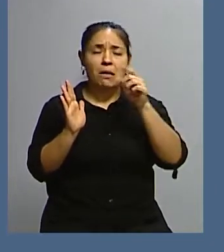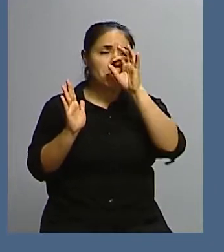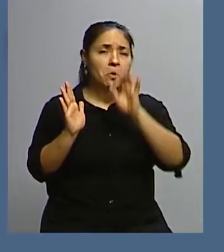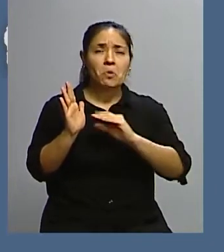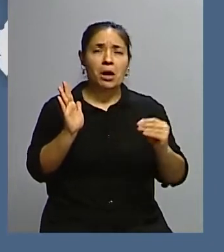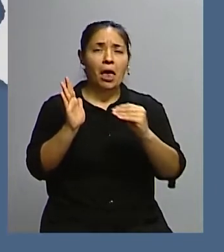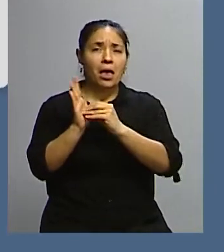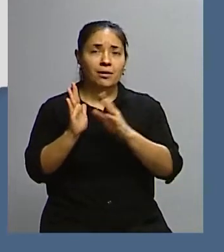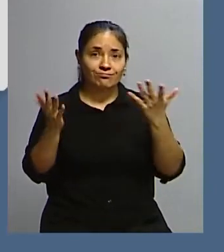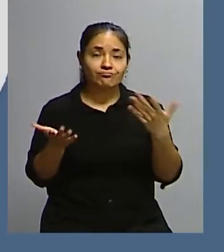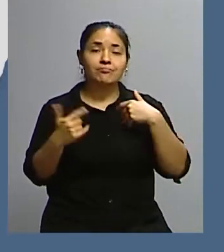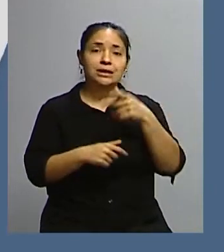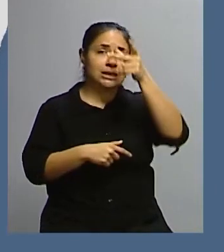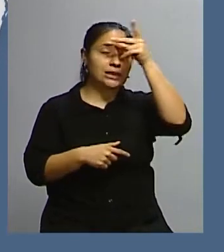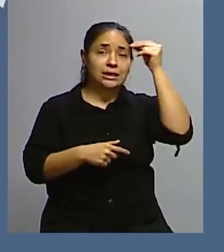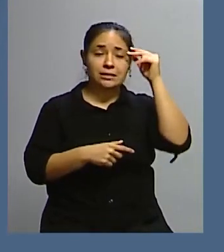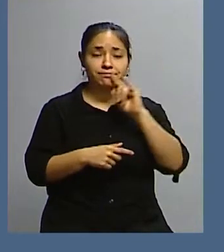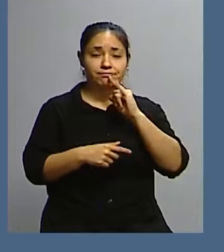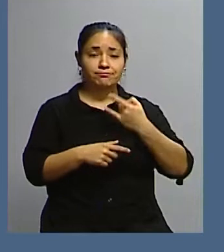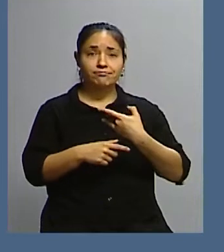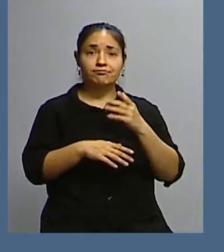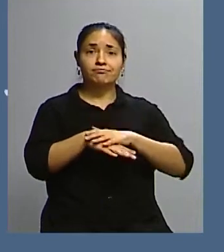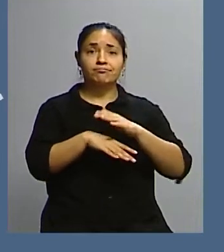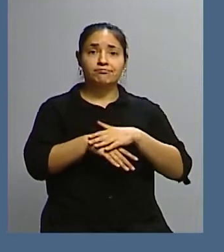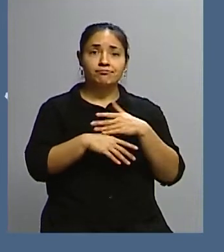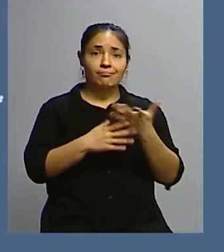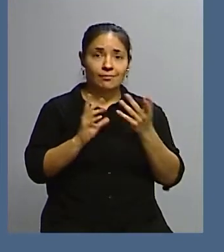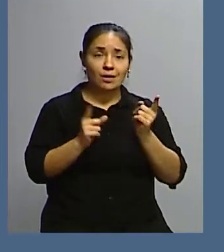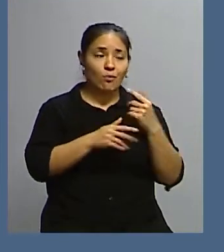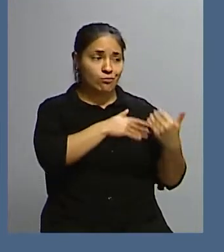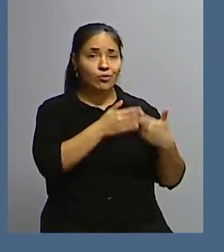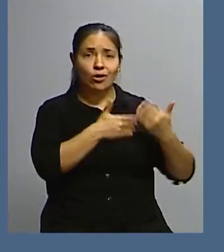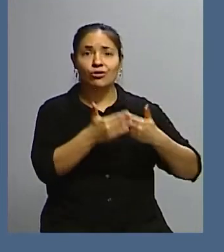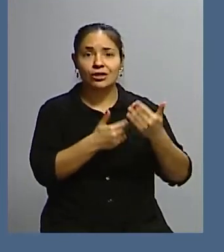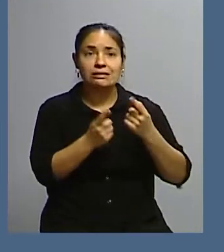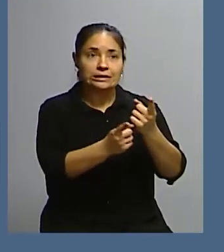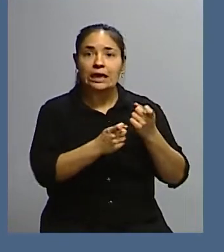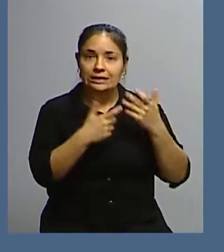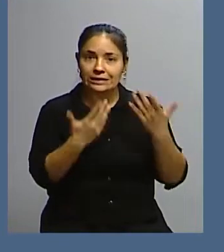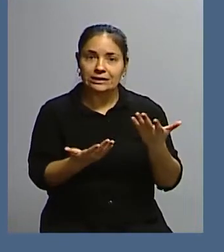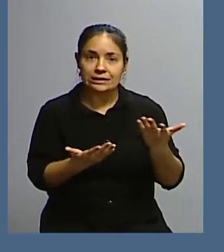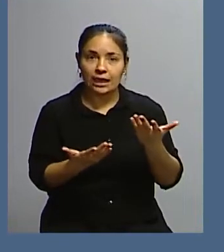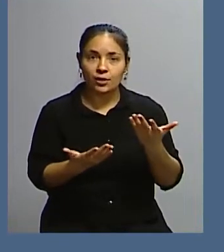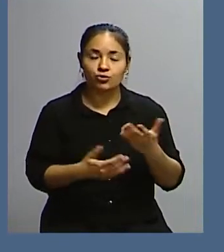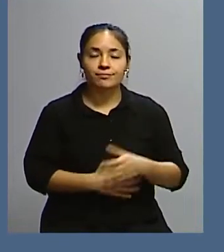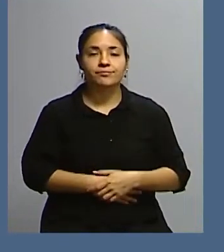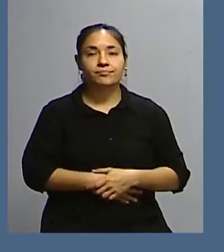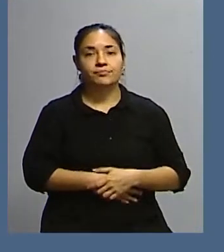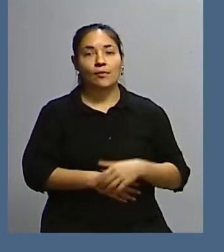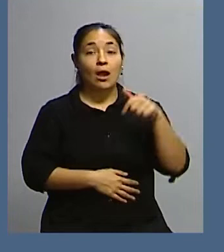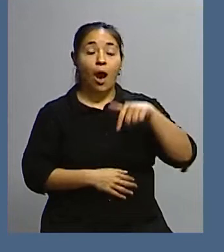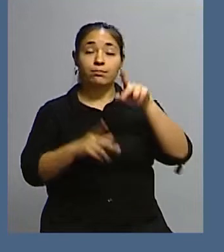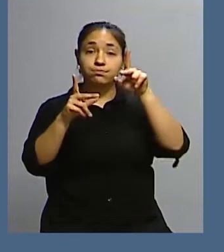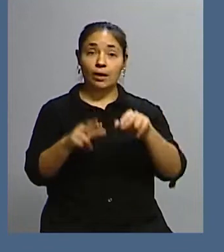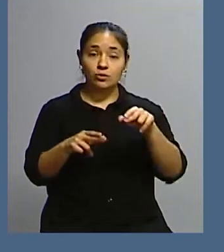irse haciendo cargo justamente a raíz de estos procesos que también plantean esa necesidad. Ana María, vamos a ir a una